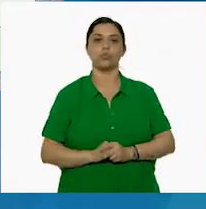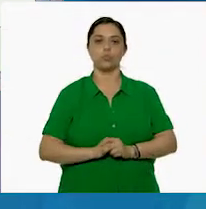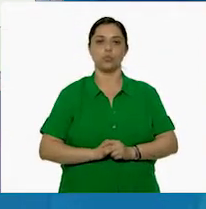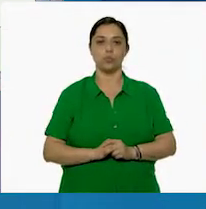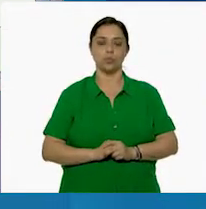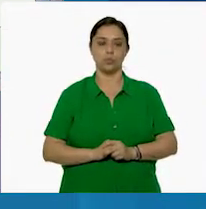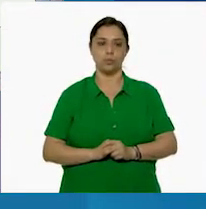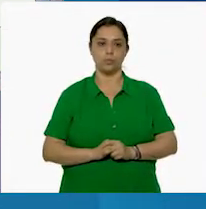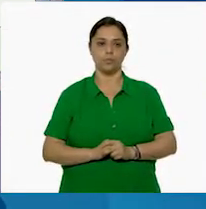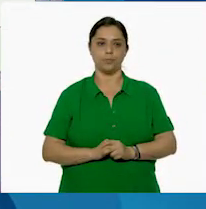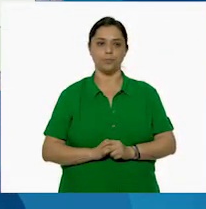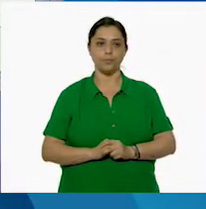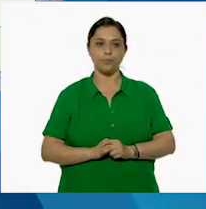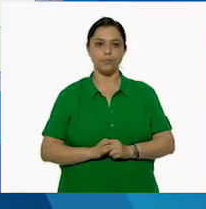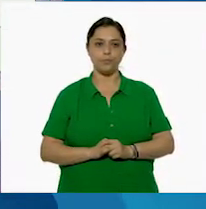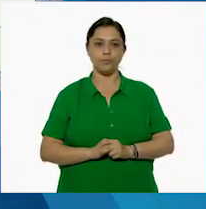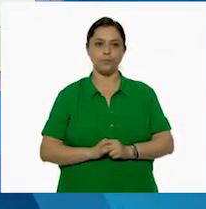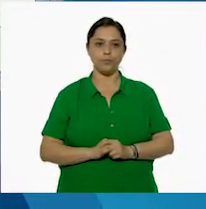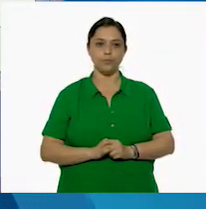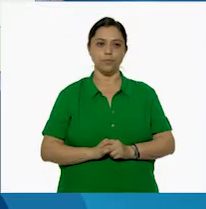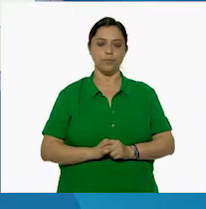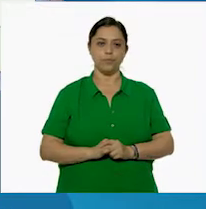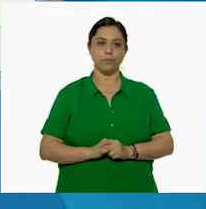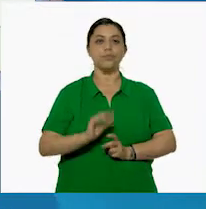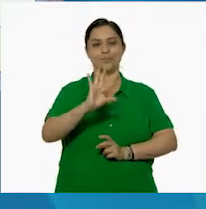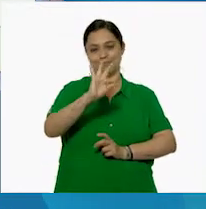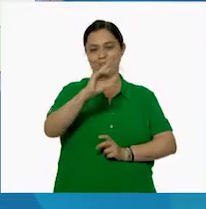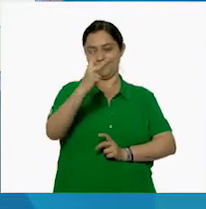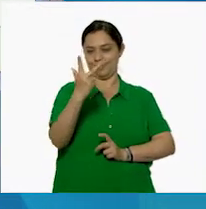40 más 2 es igual a 42.